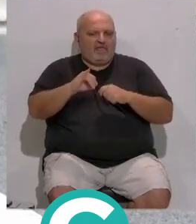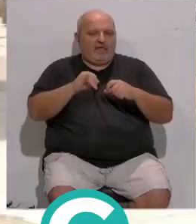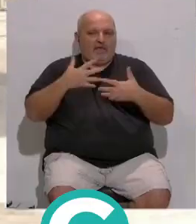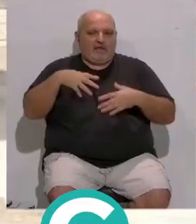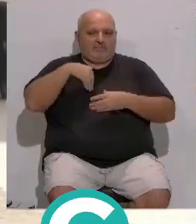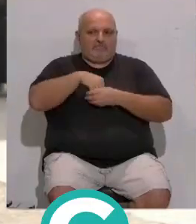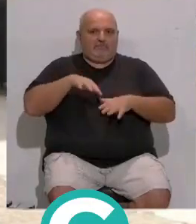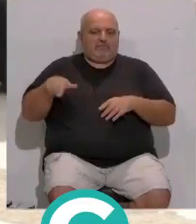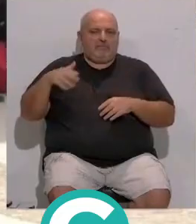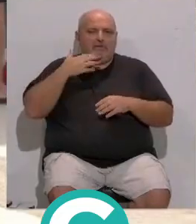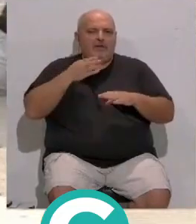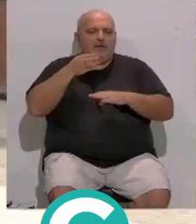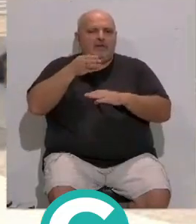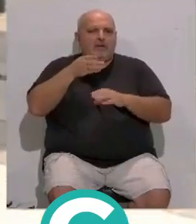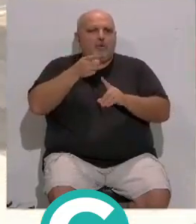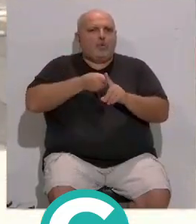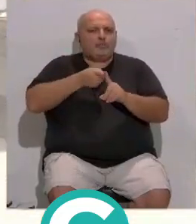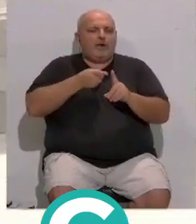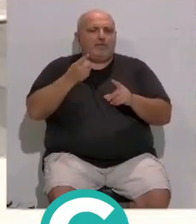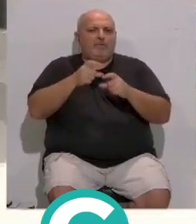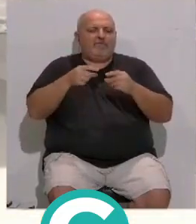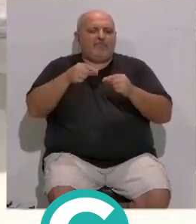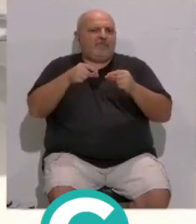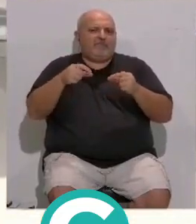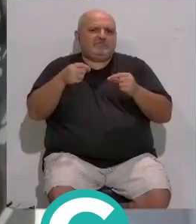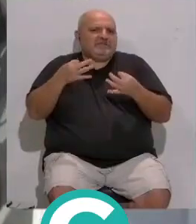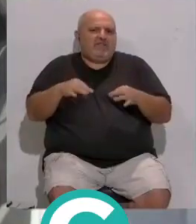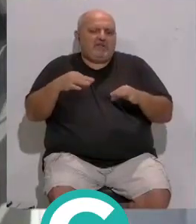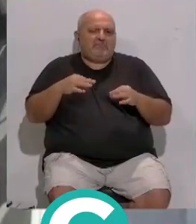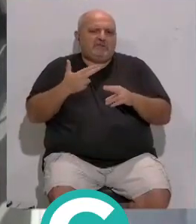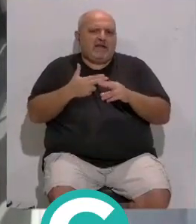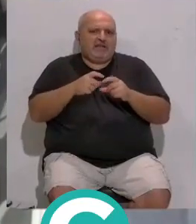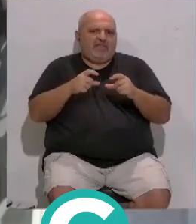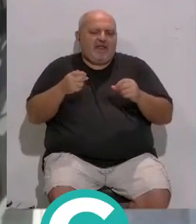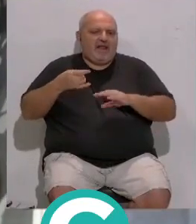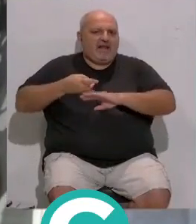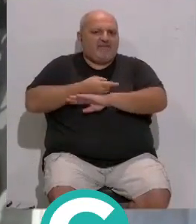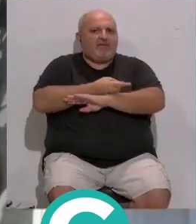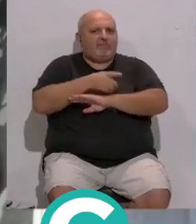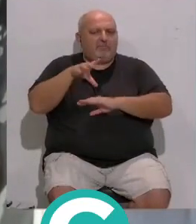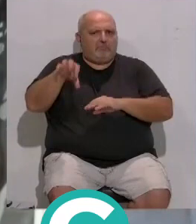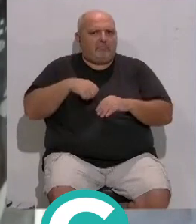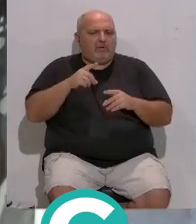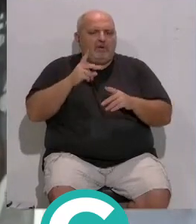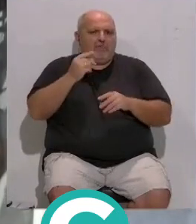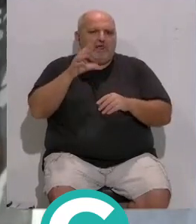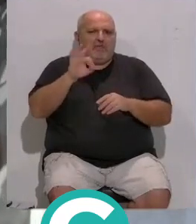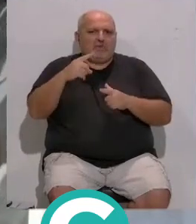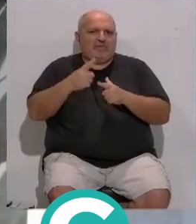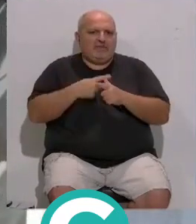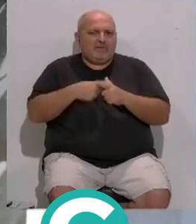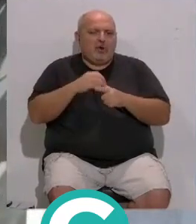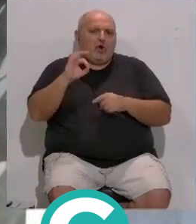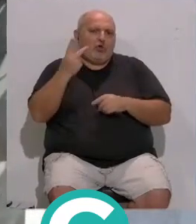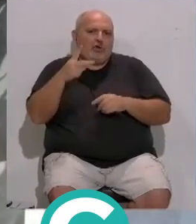encontramos. Para viajar a bordo puede hacerse... ...con un billete sencillo... ...con la tarjeta de Renfe... ...que vale adquirirla 50 céntimos...